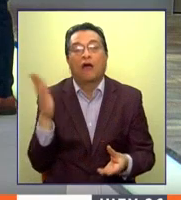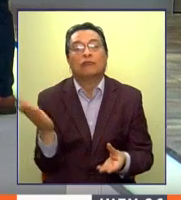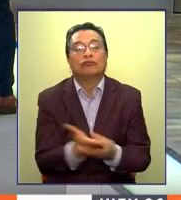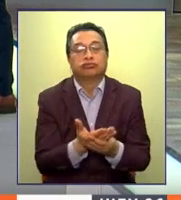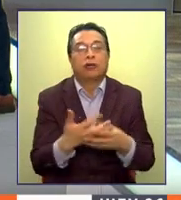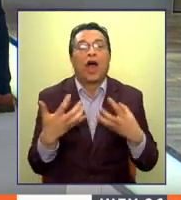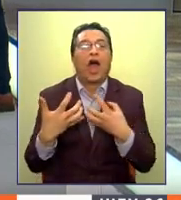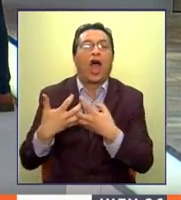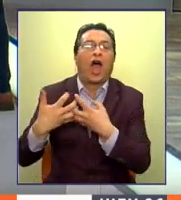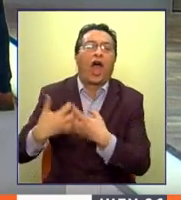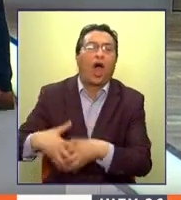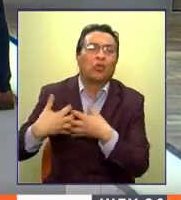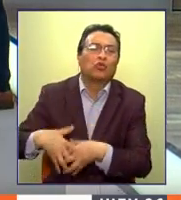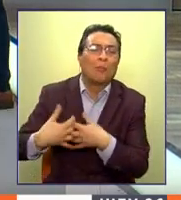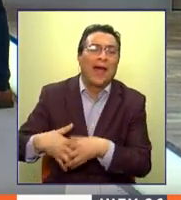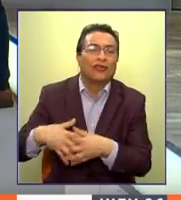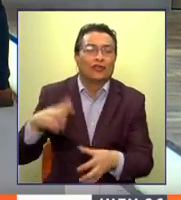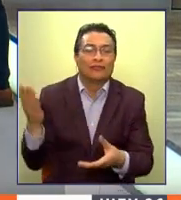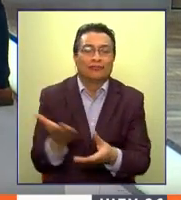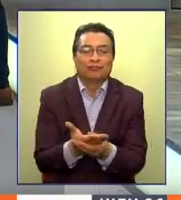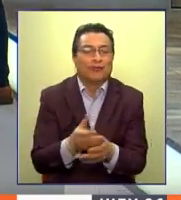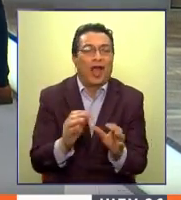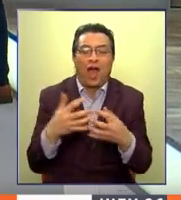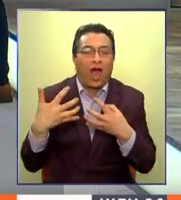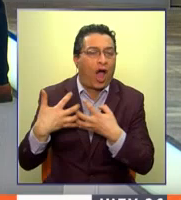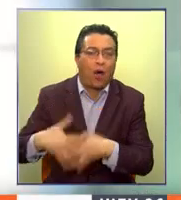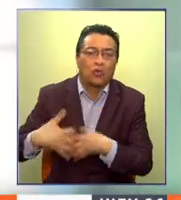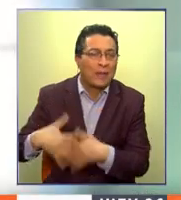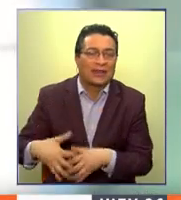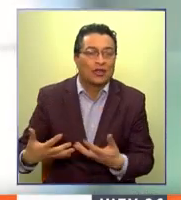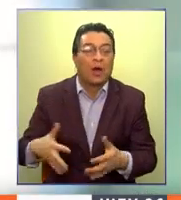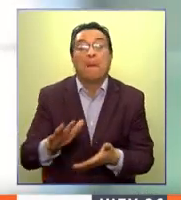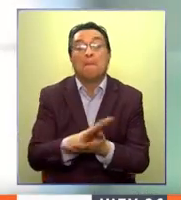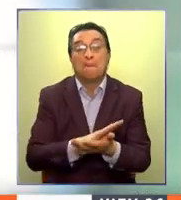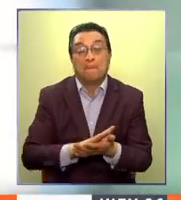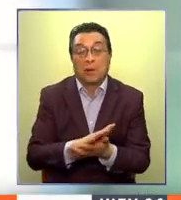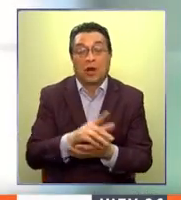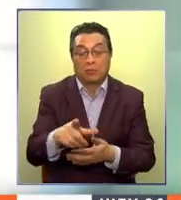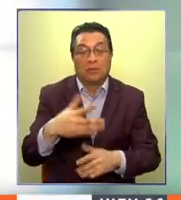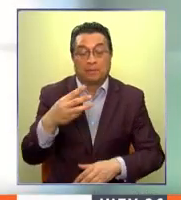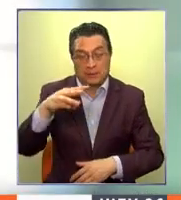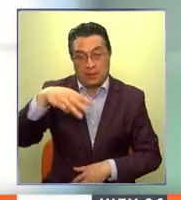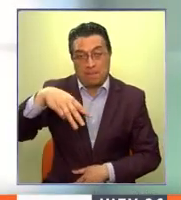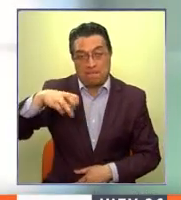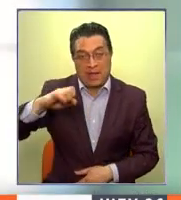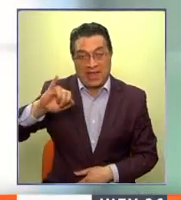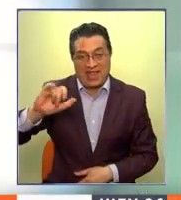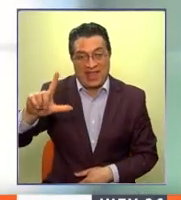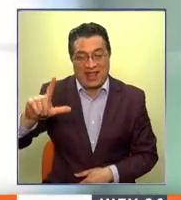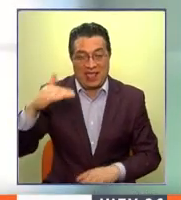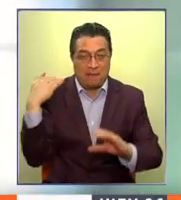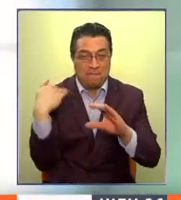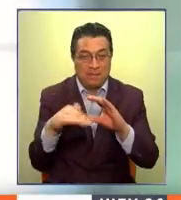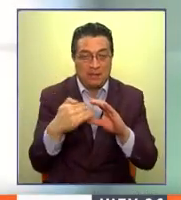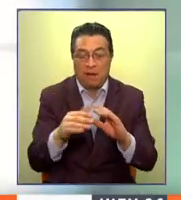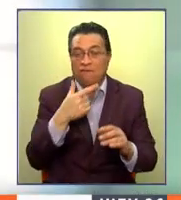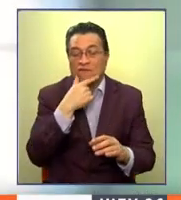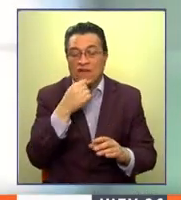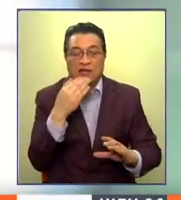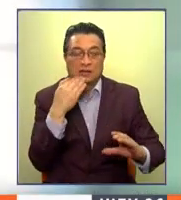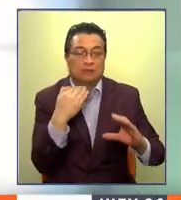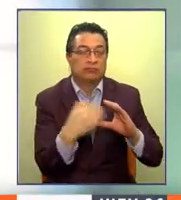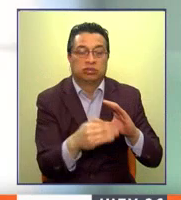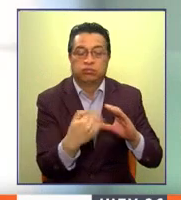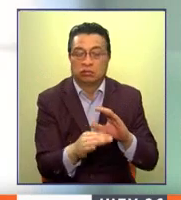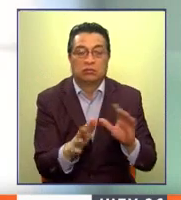automáticamente en el sistema. Que antecedentes, por ejemplo, el correo electrónico donde fácilmente se puede comunicar el